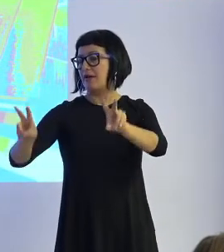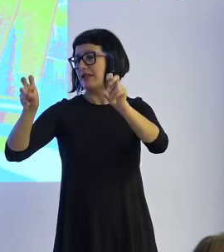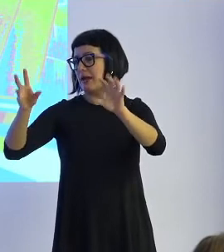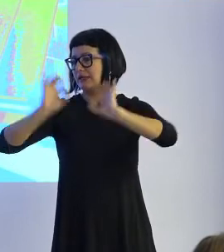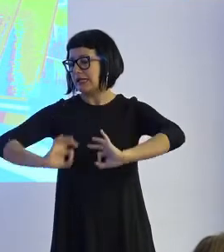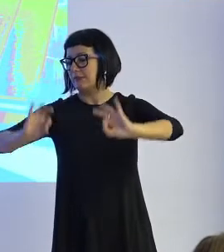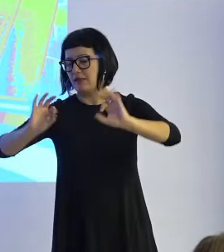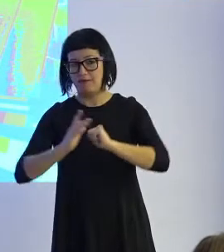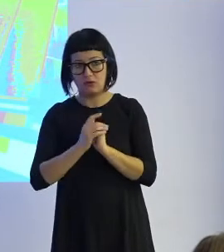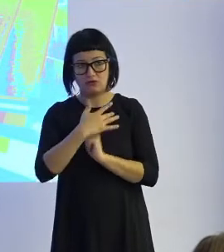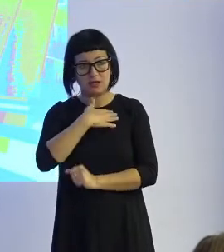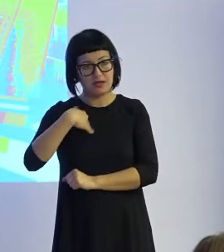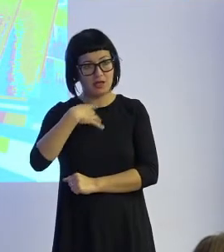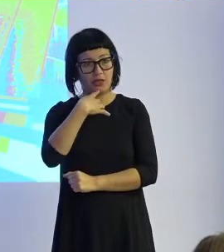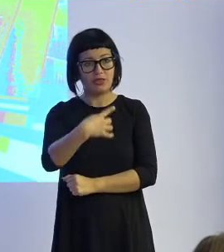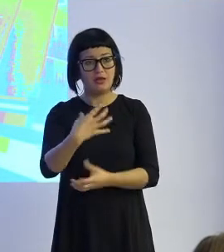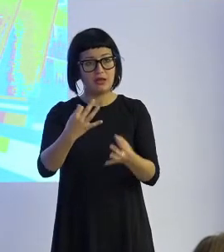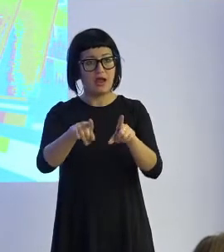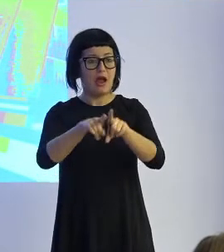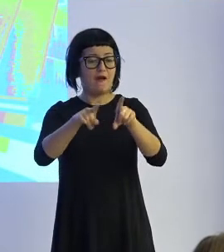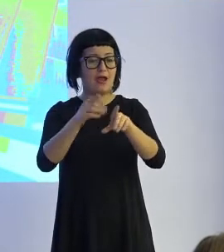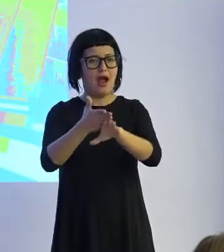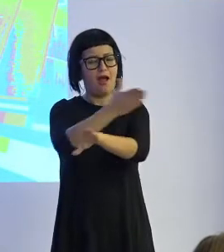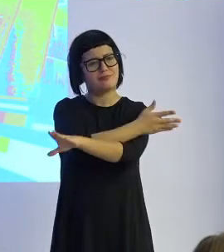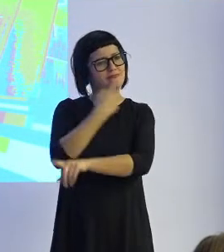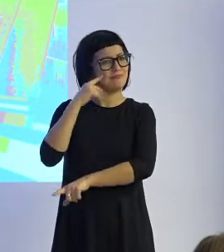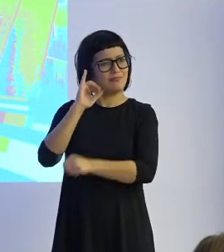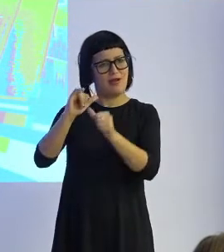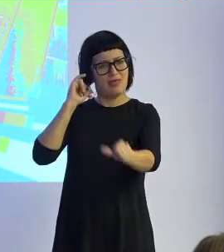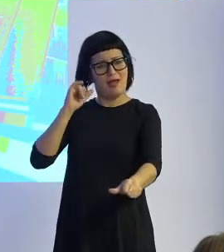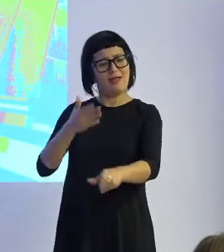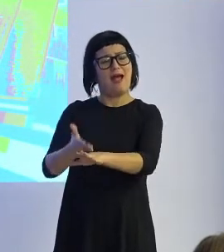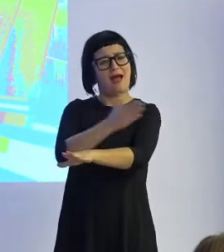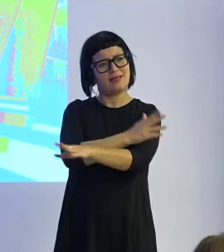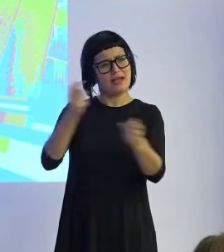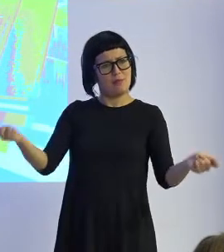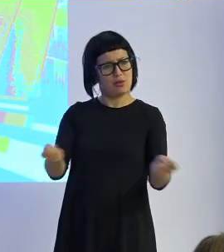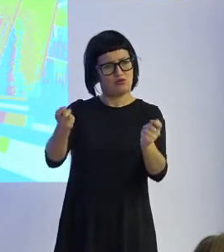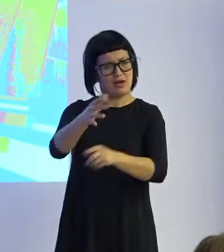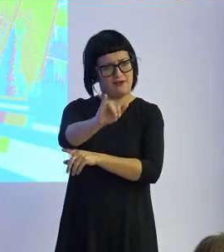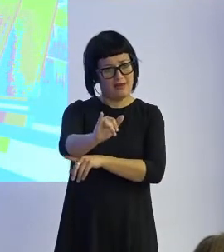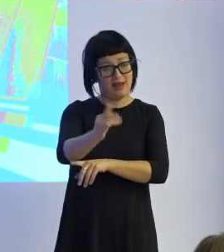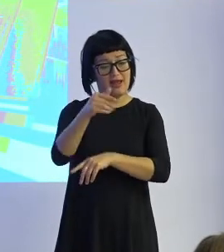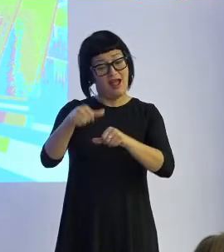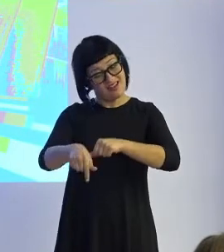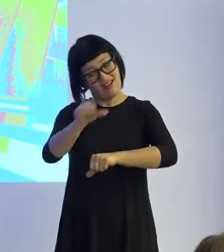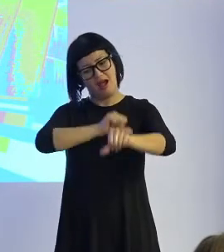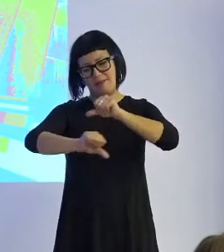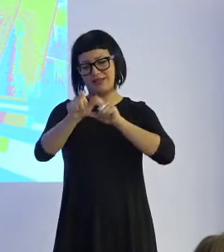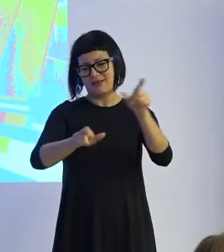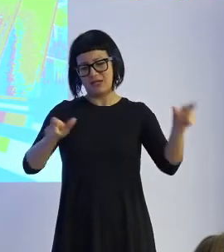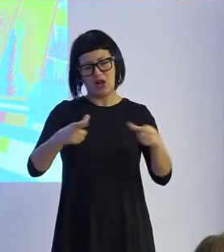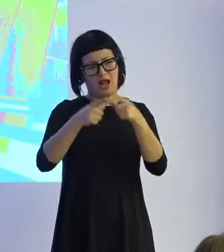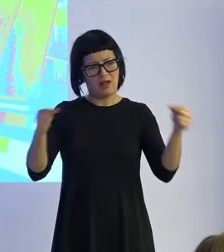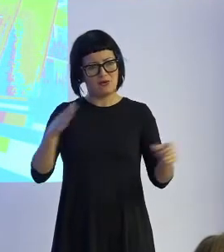concretos es decir había un caldo de cultivo y había estos precursores a partir de ahí el japonés es